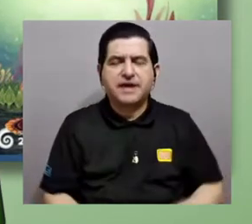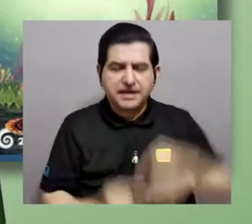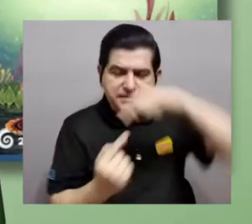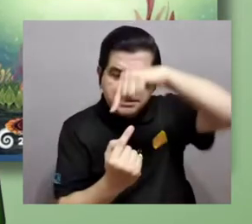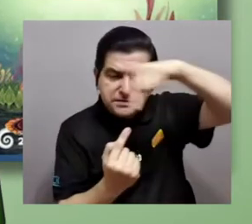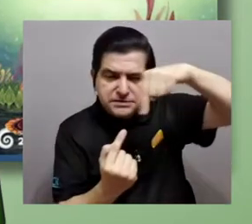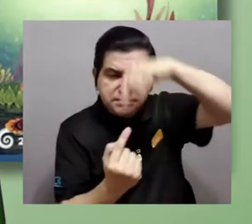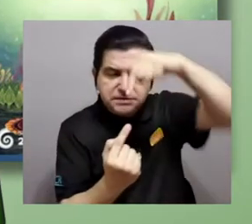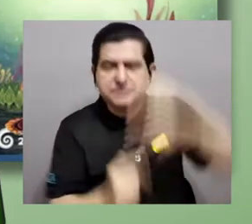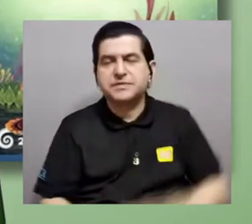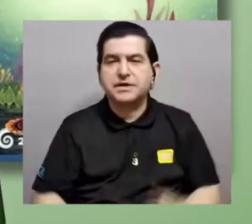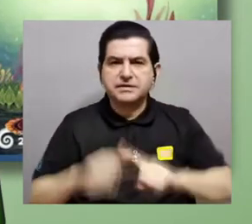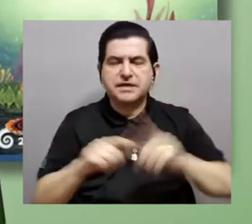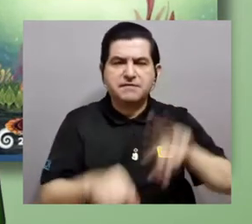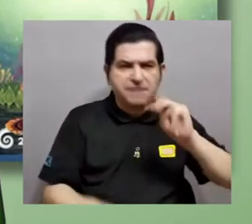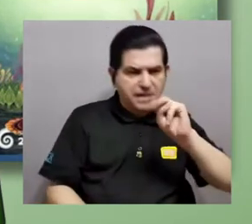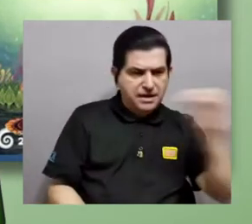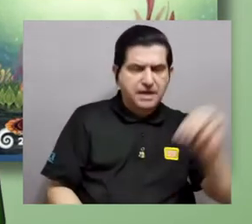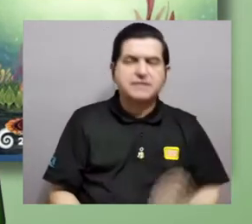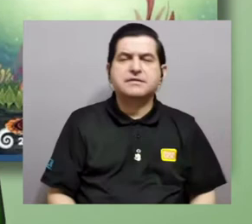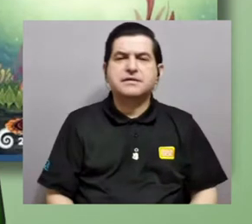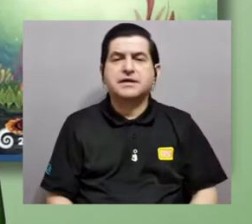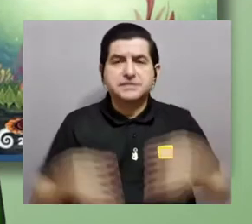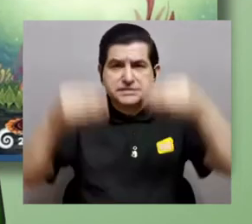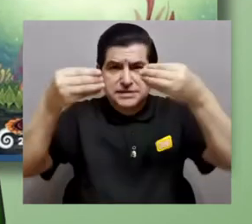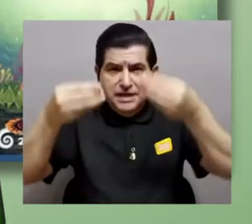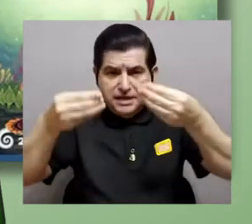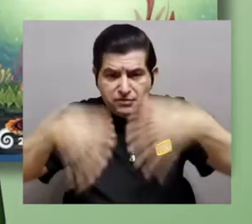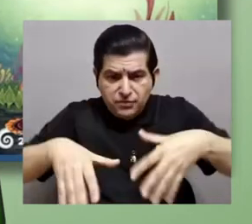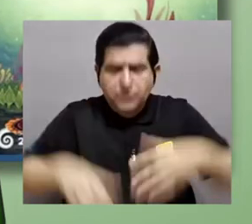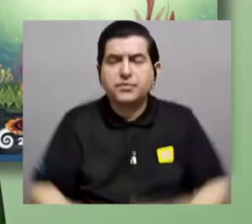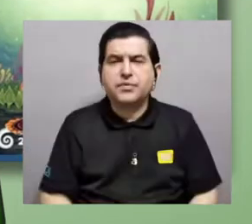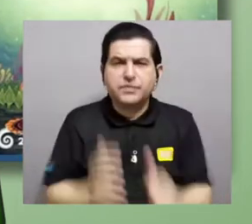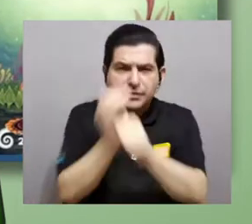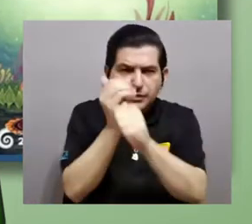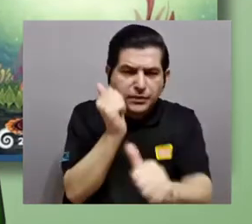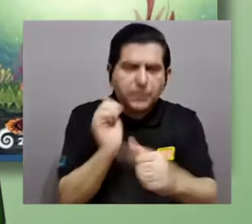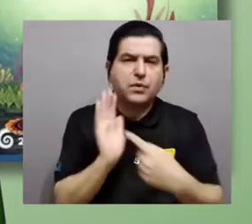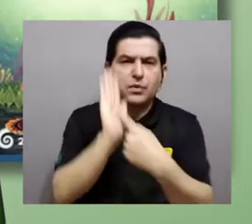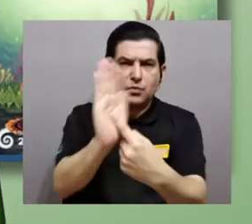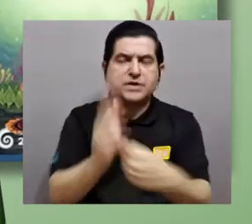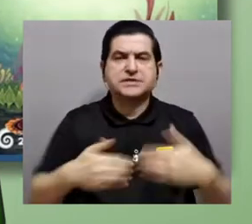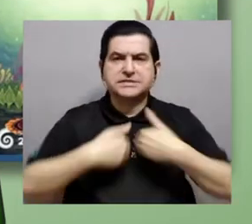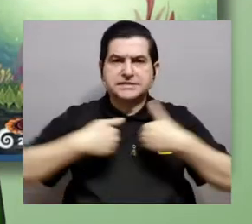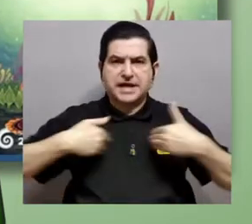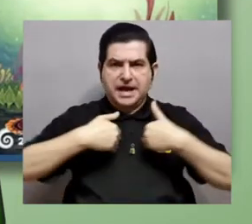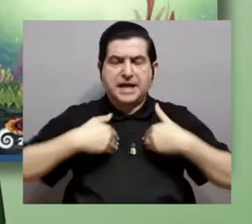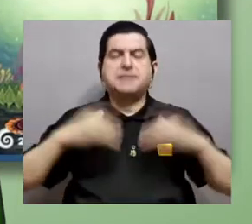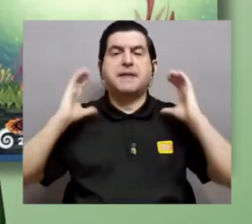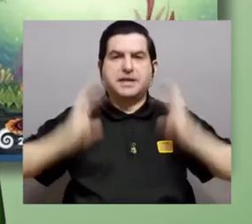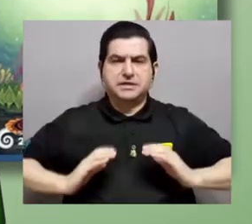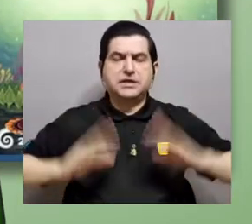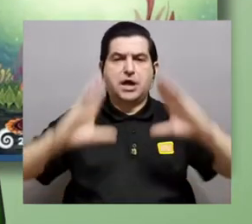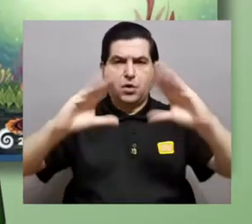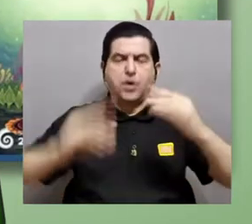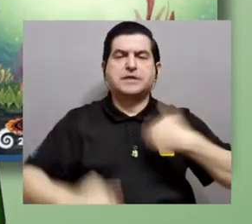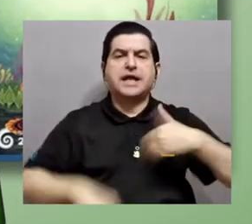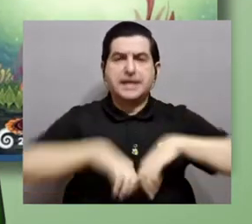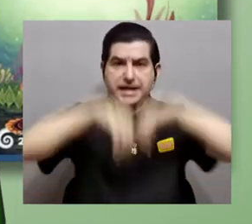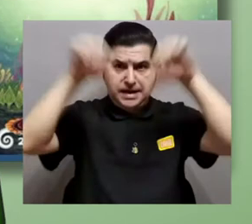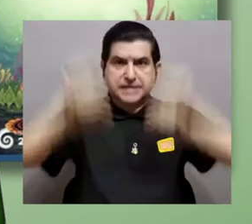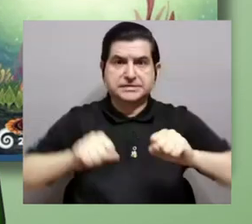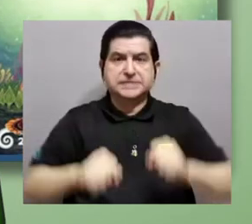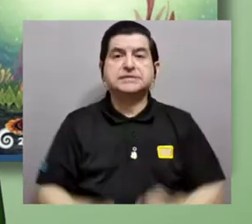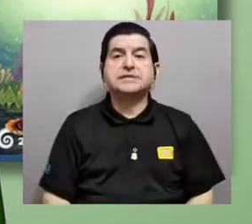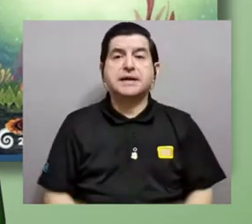milímetros de ancho y restos fecales que nos indican la presencia de animales de cuerpo blando, que tenían un